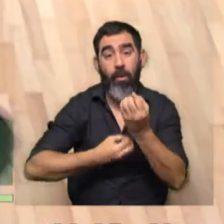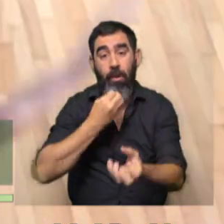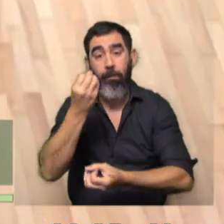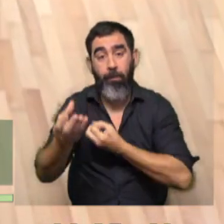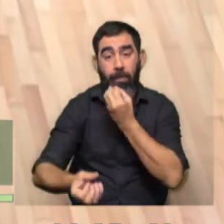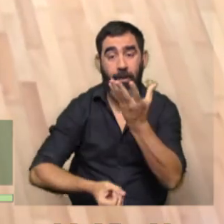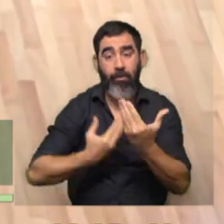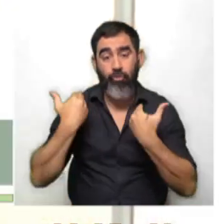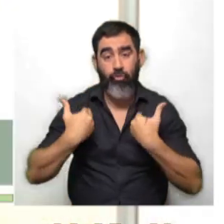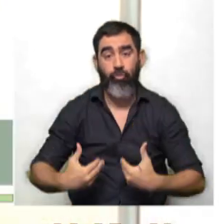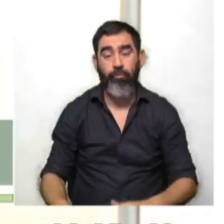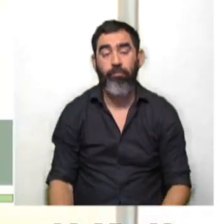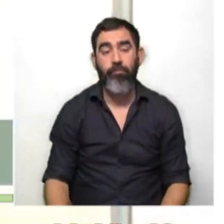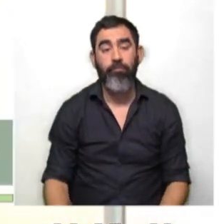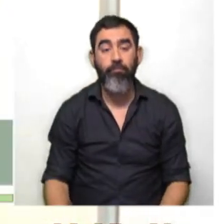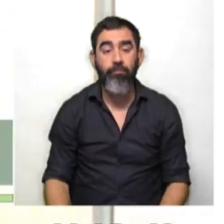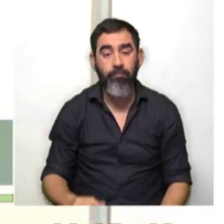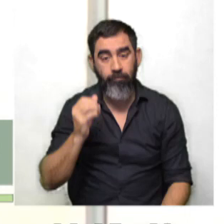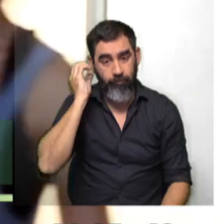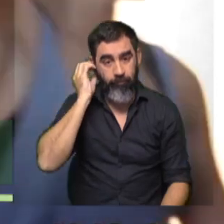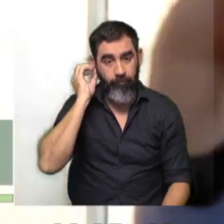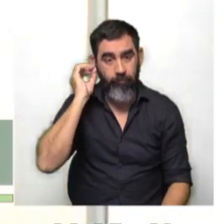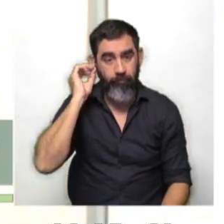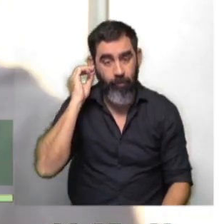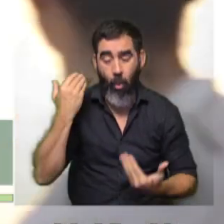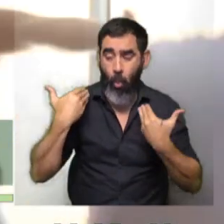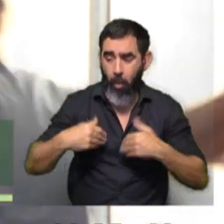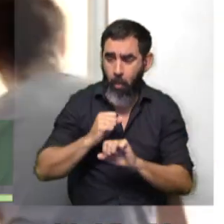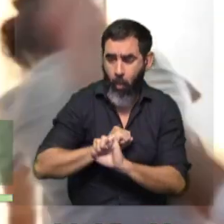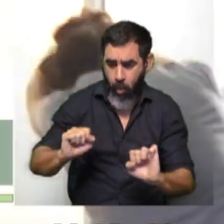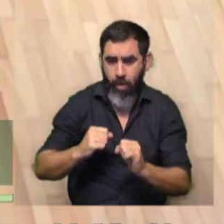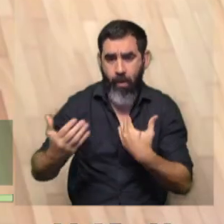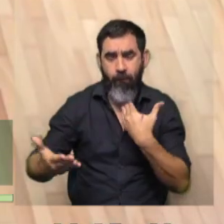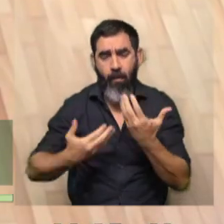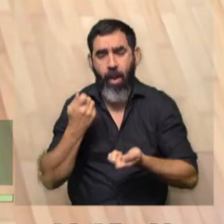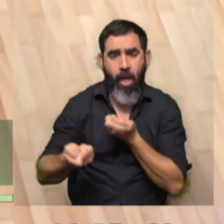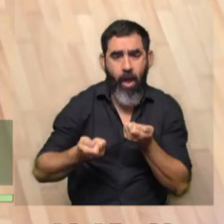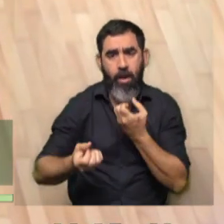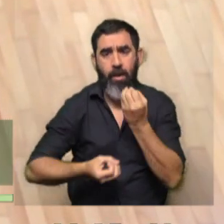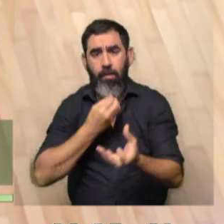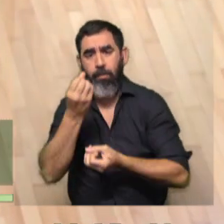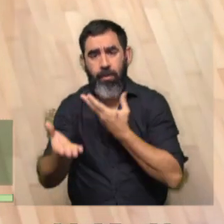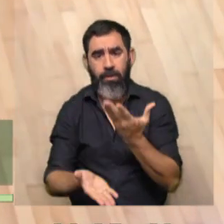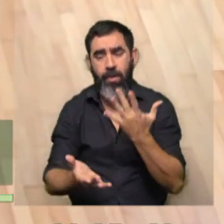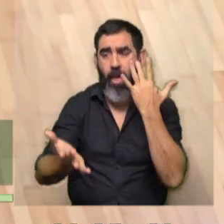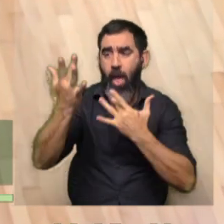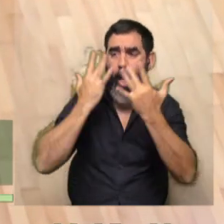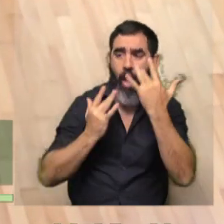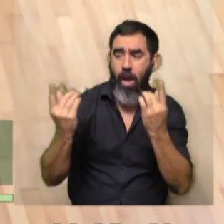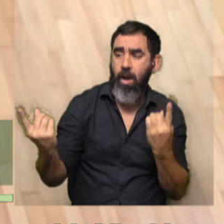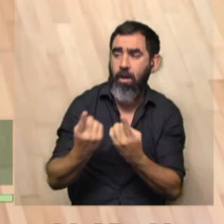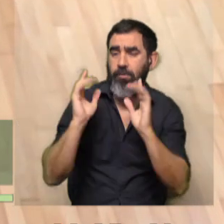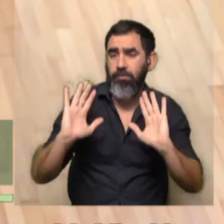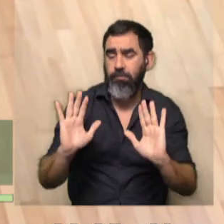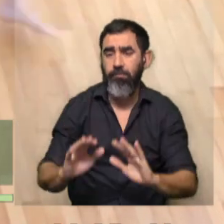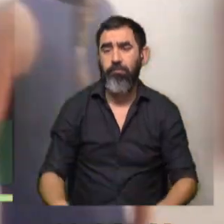de su ser, y pensar que todos los cuerpos pueden bailar y expresarse y hacer arte y ser y encontrarnos